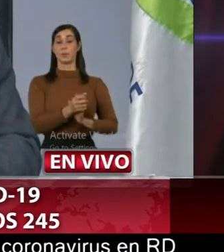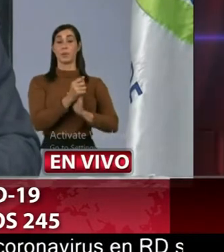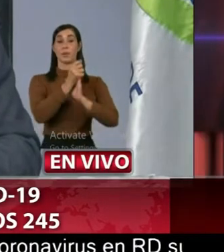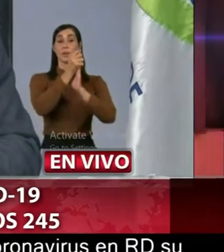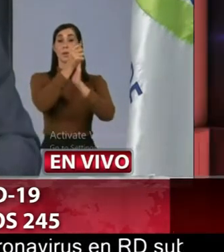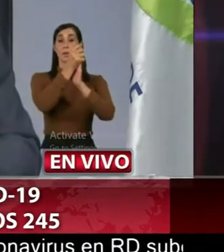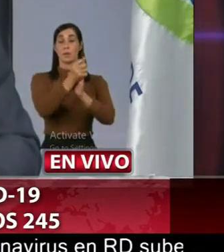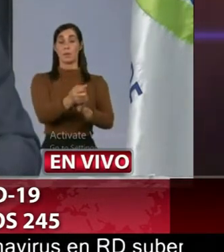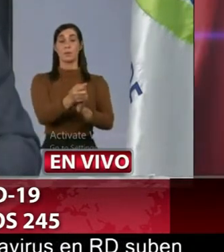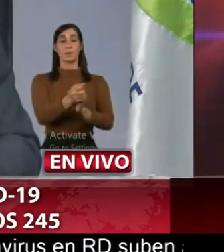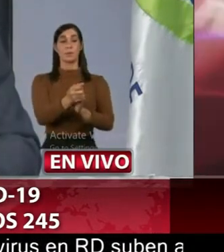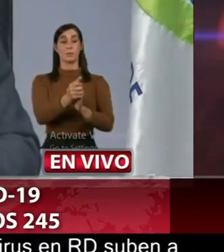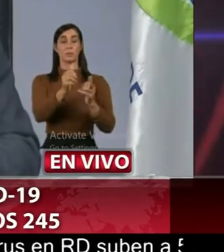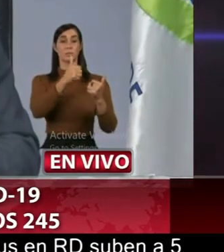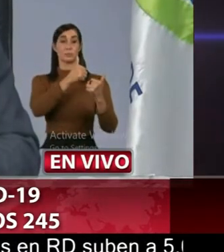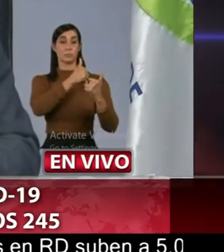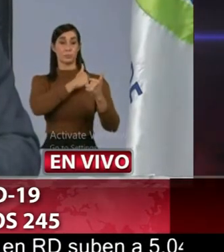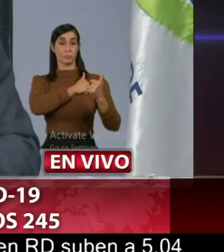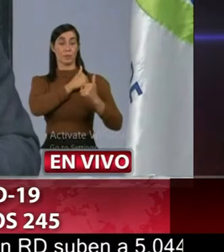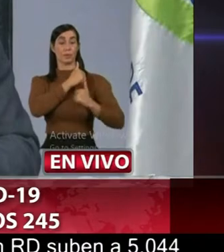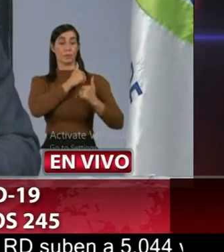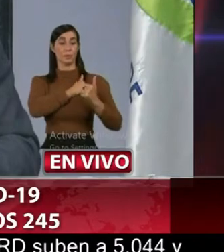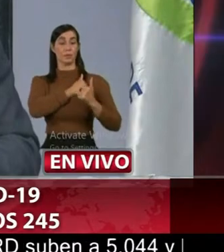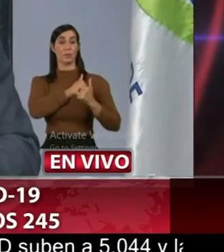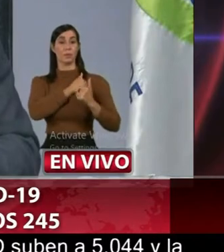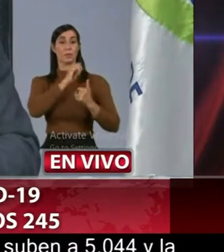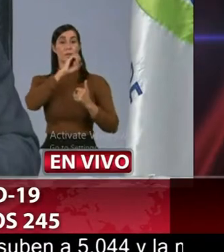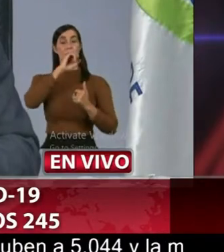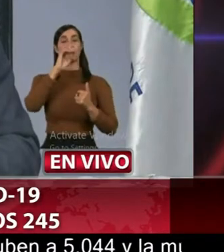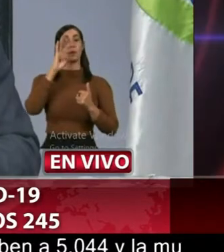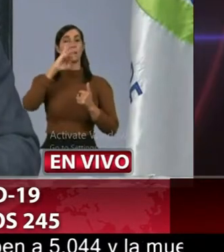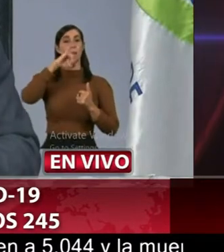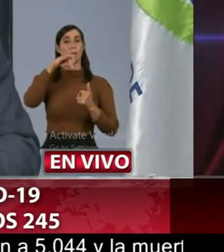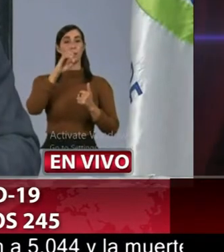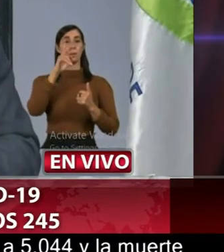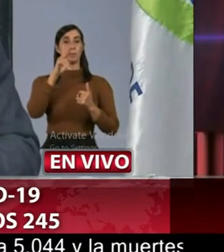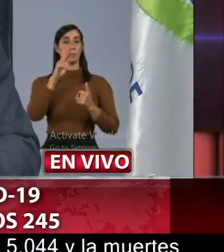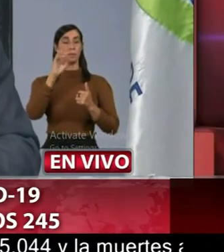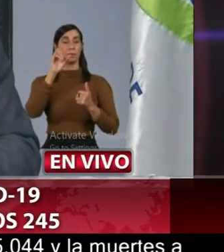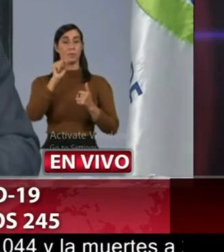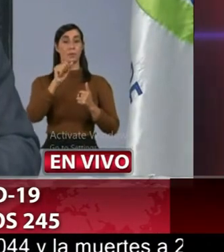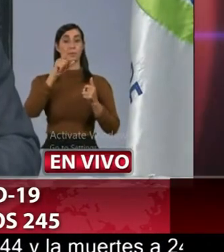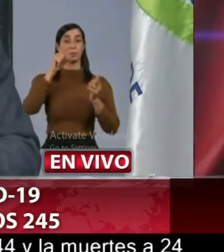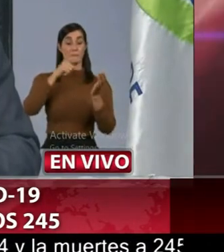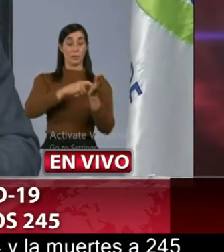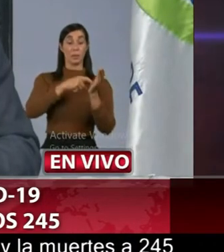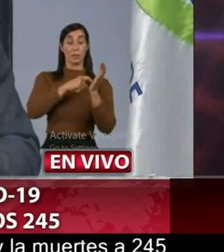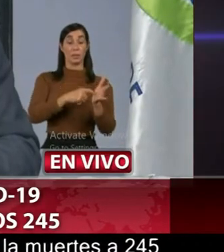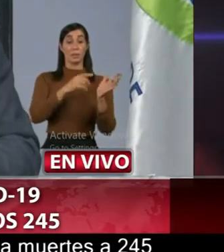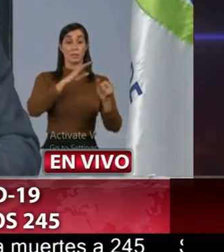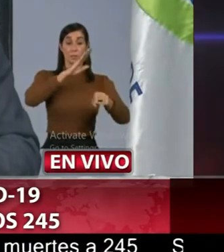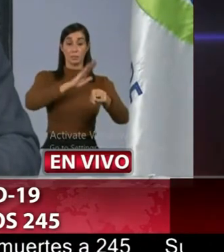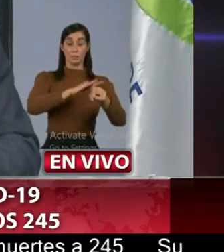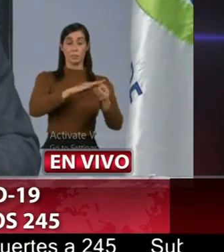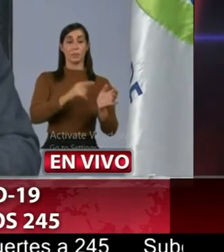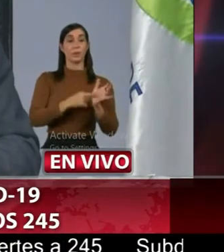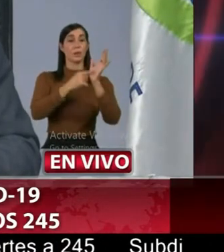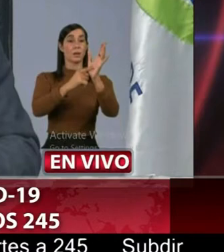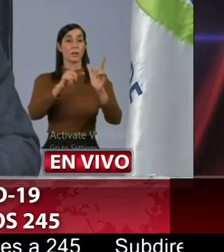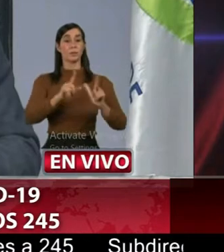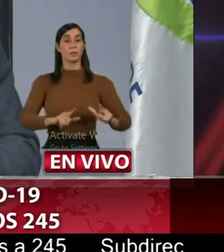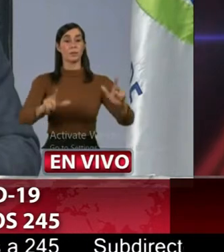de las fuerzas armadas las DPS deben llegar a los centros de aislamiento